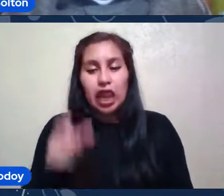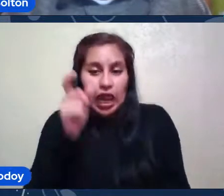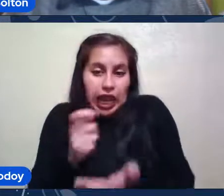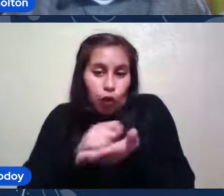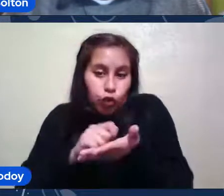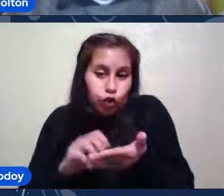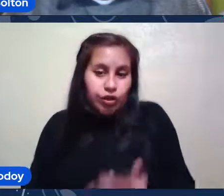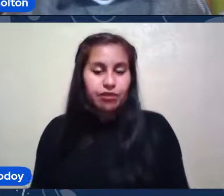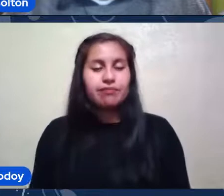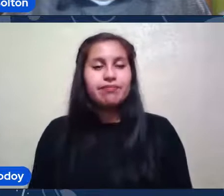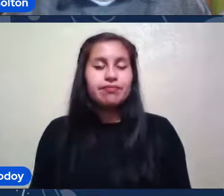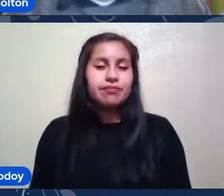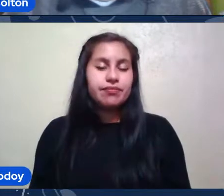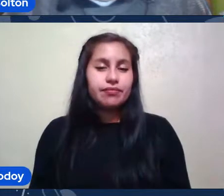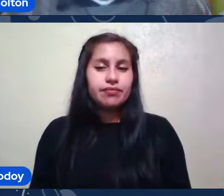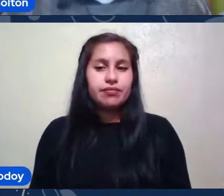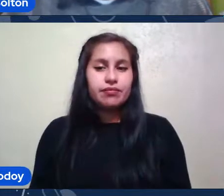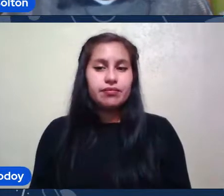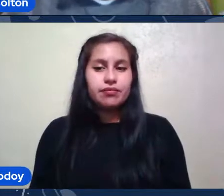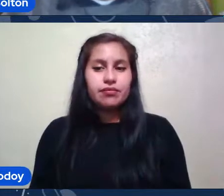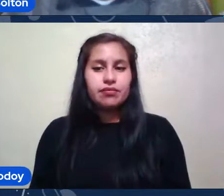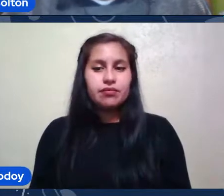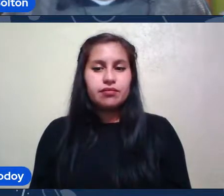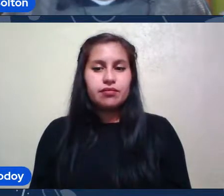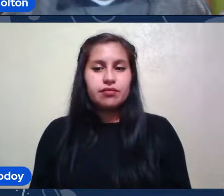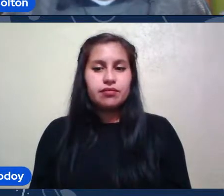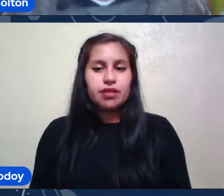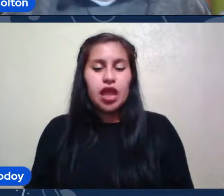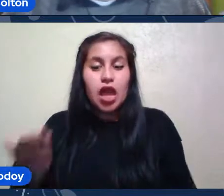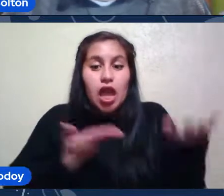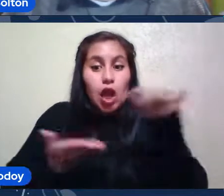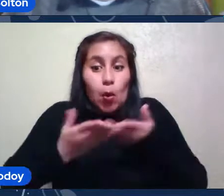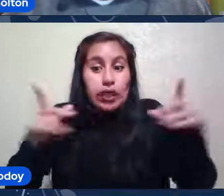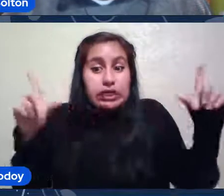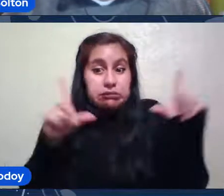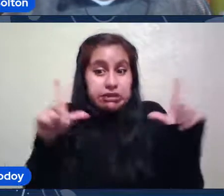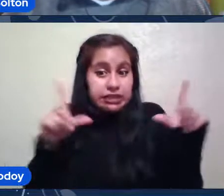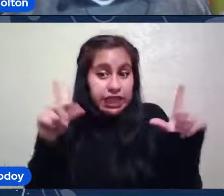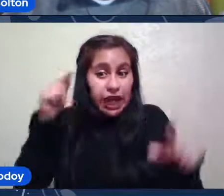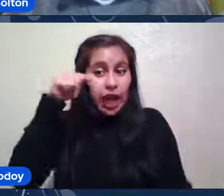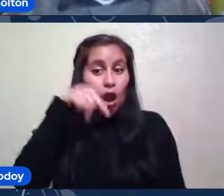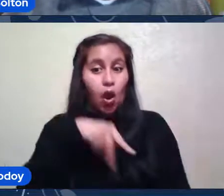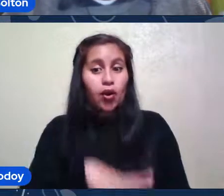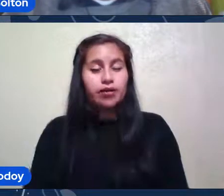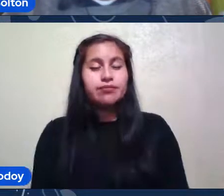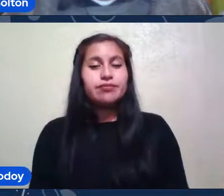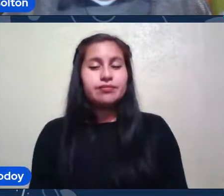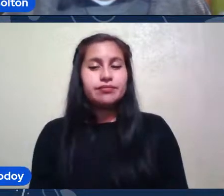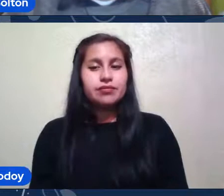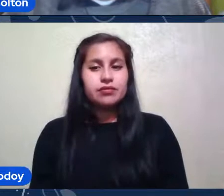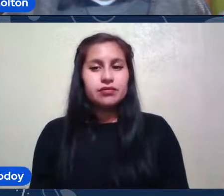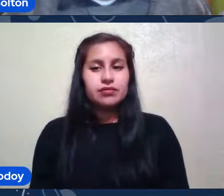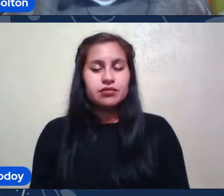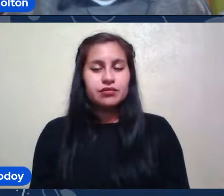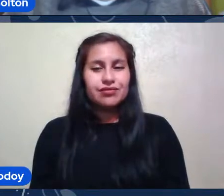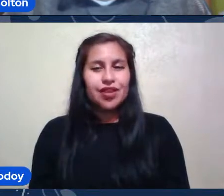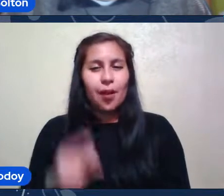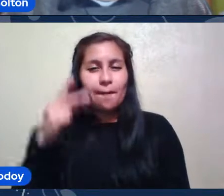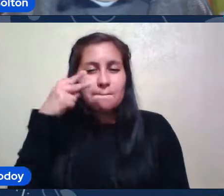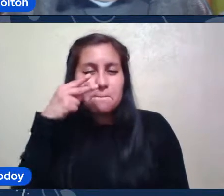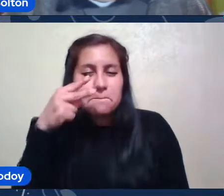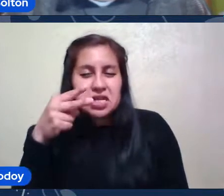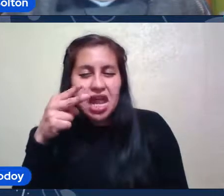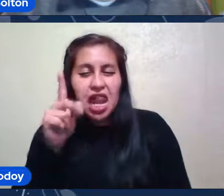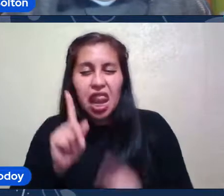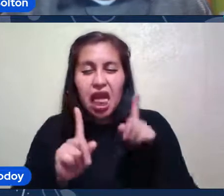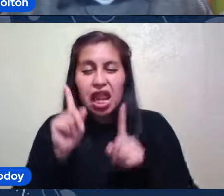Procedo A Compartir La Pantalla Voy a Echar Una Última Mirada Si Es Que Hay Alguien Más No